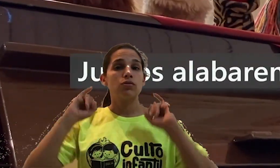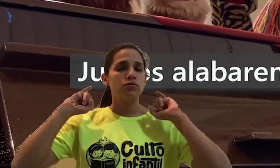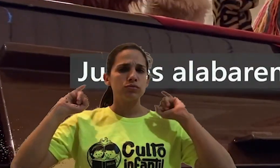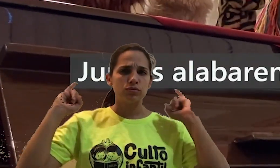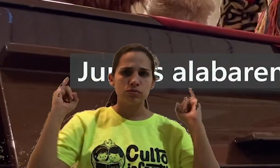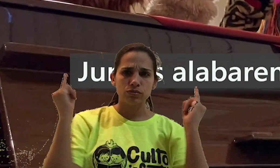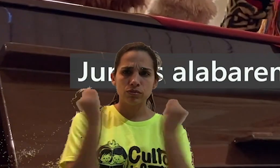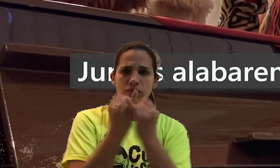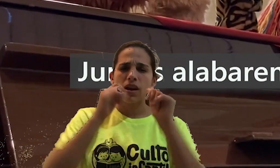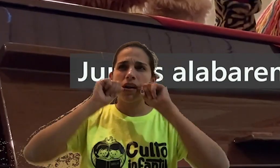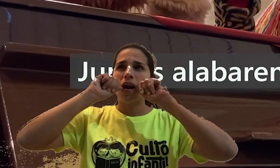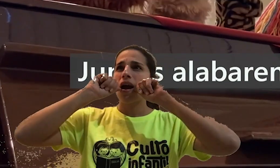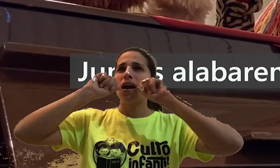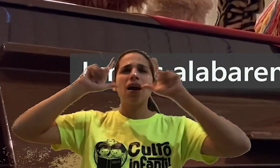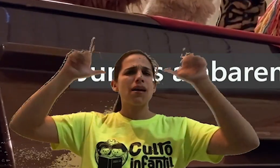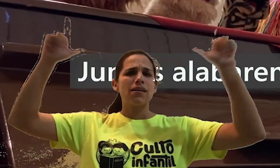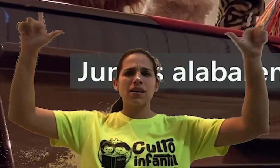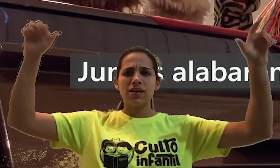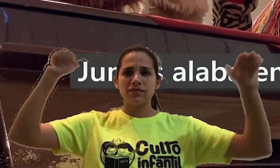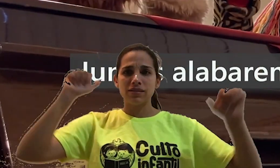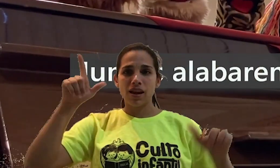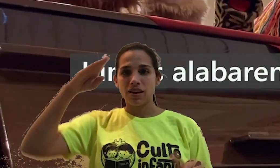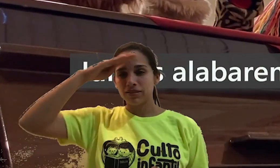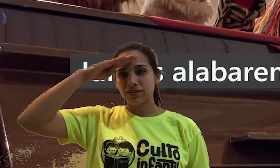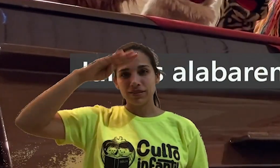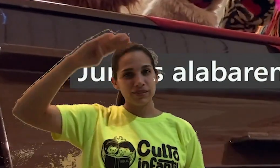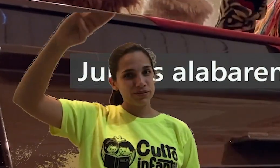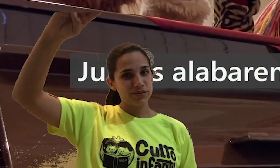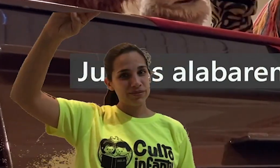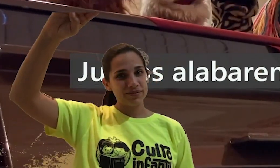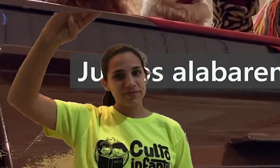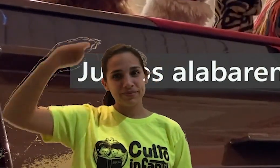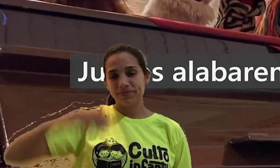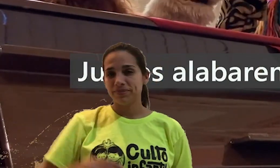alabaremos al Señor.